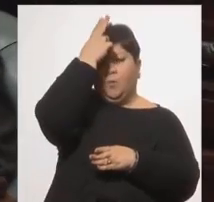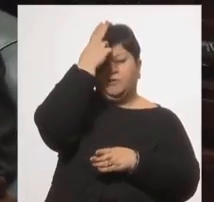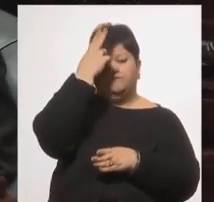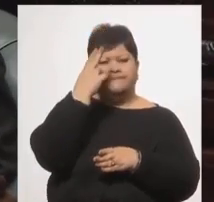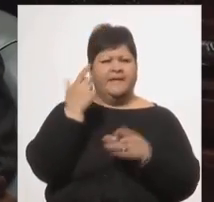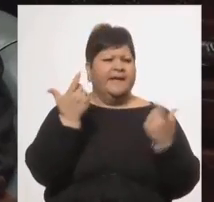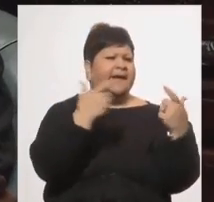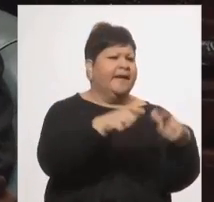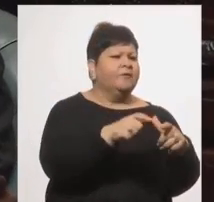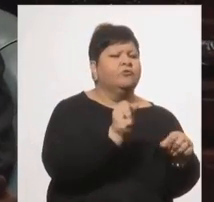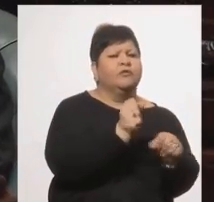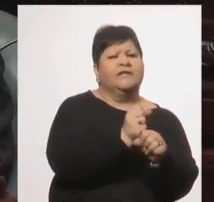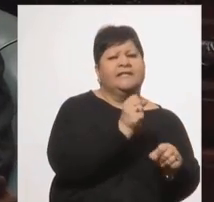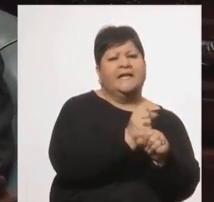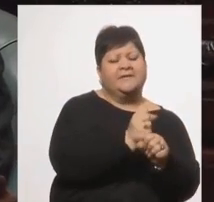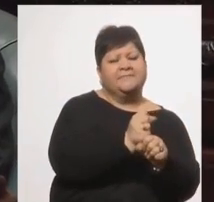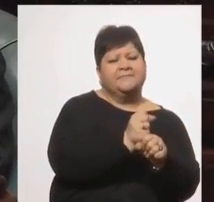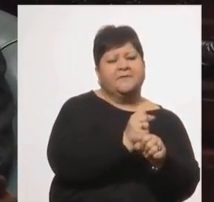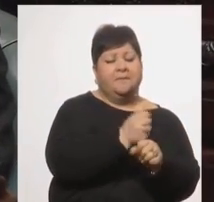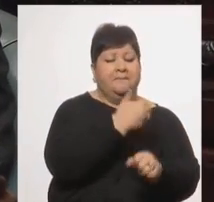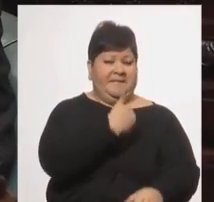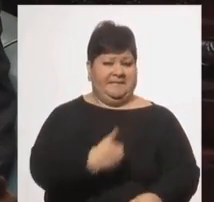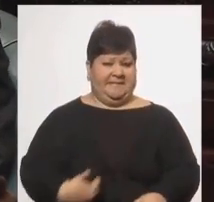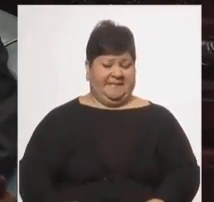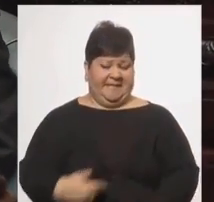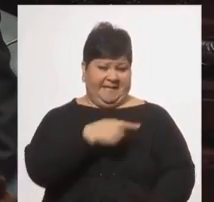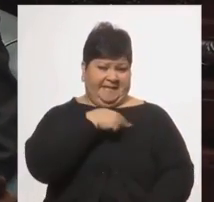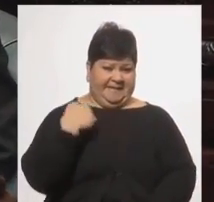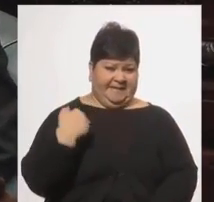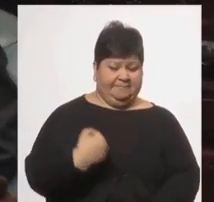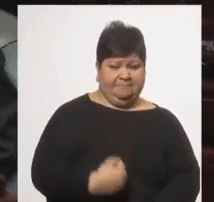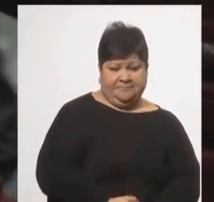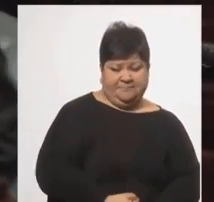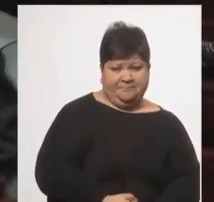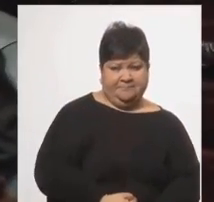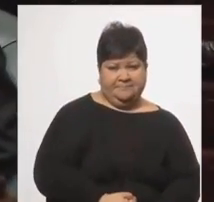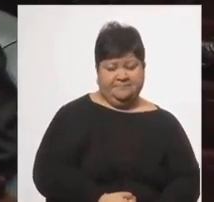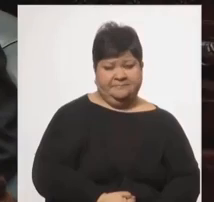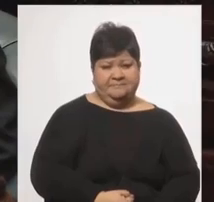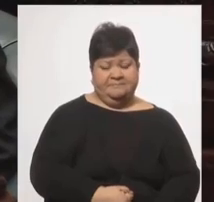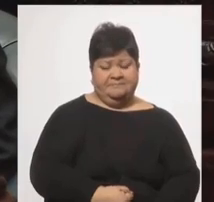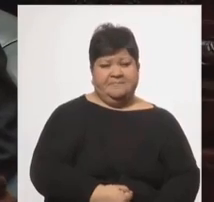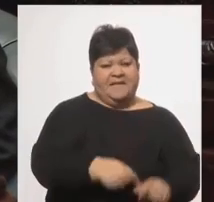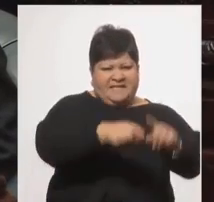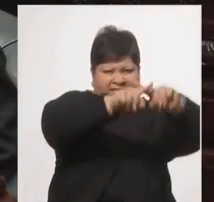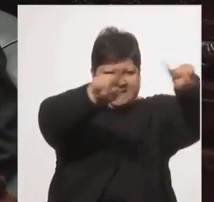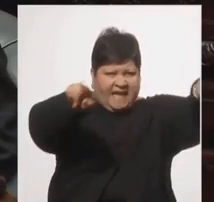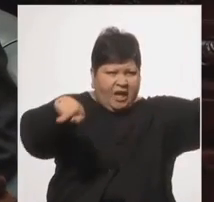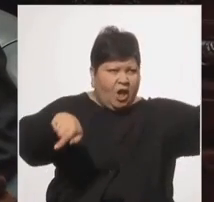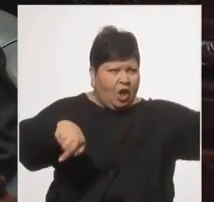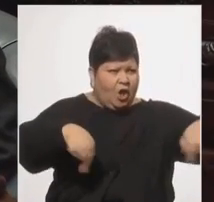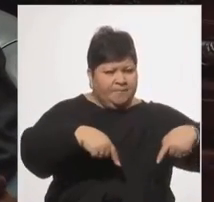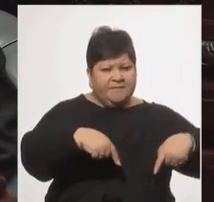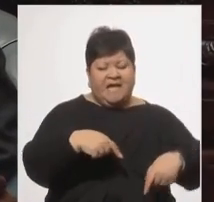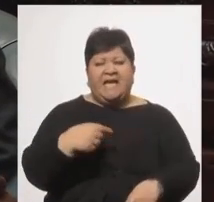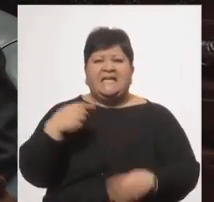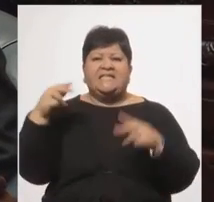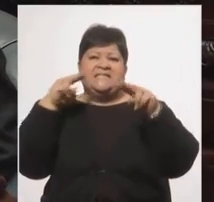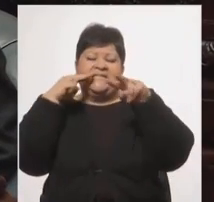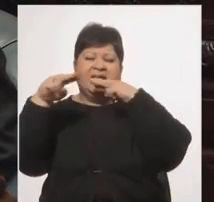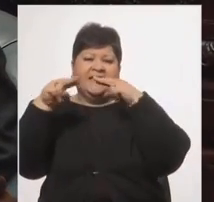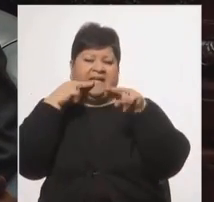trabajo con Xi Jinping en el Gran Salón del Pueblo ya sea en la cena con los Reyes de España